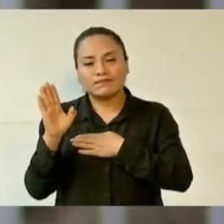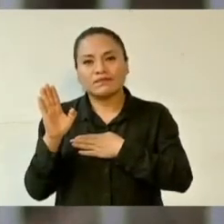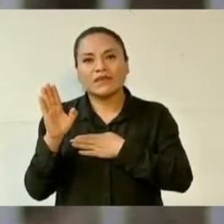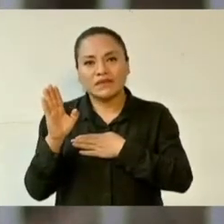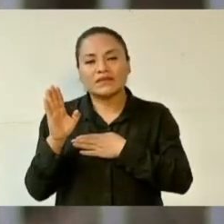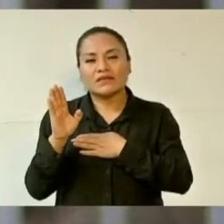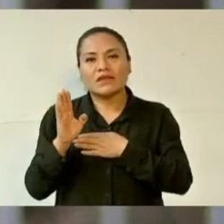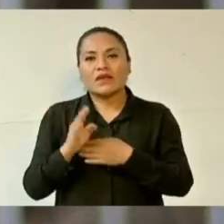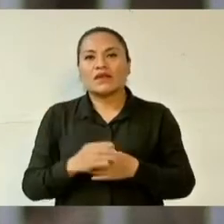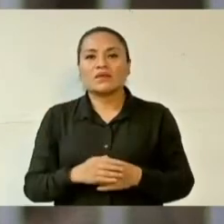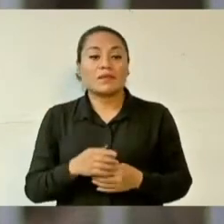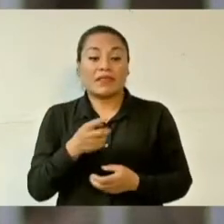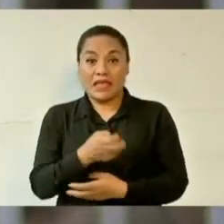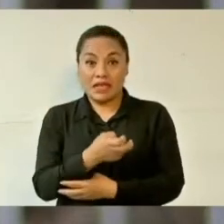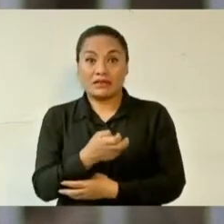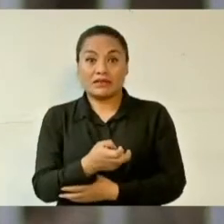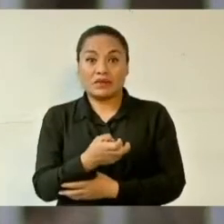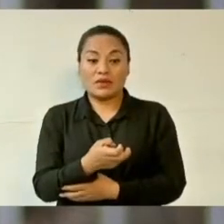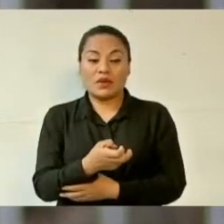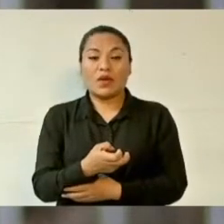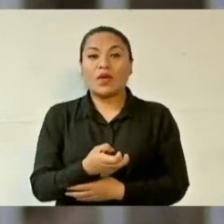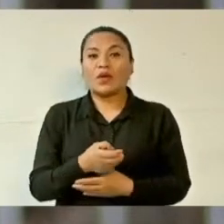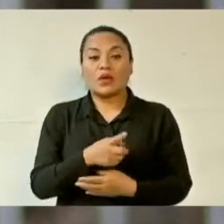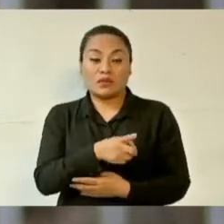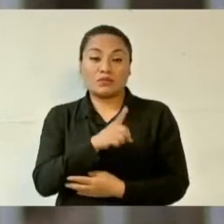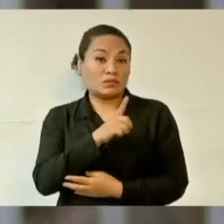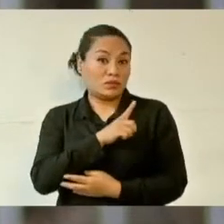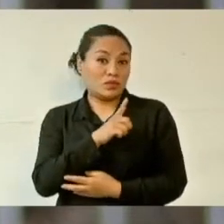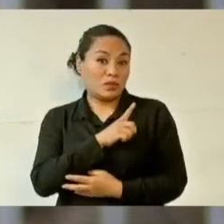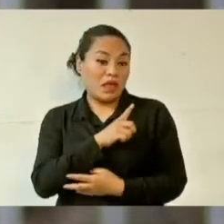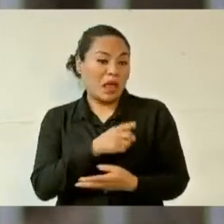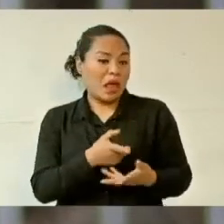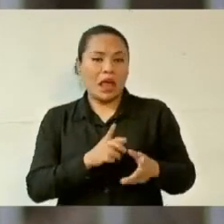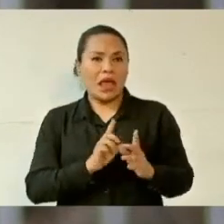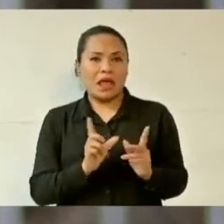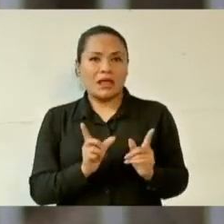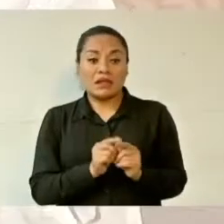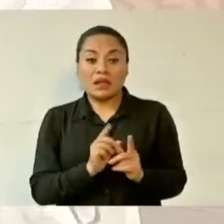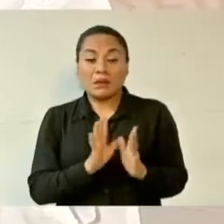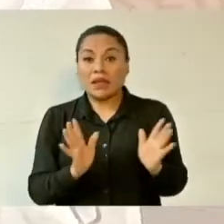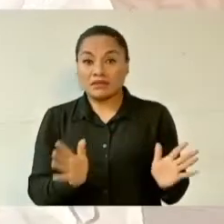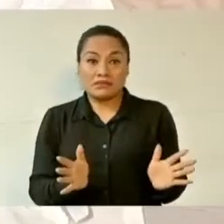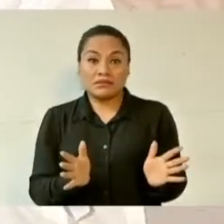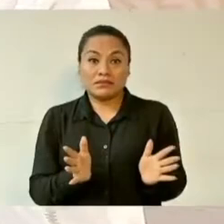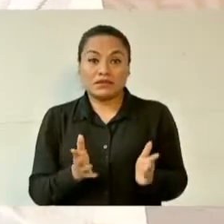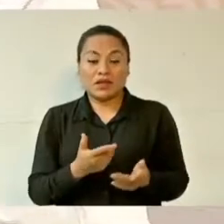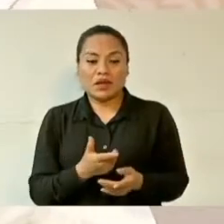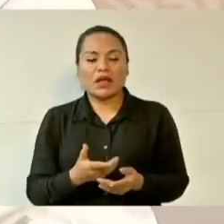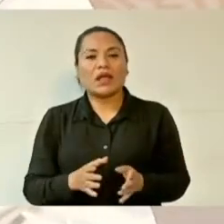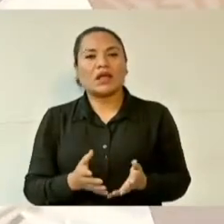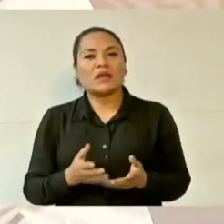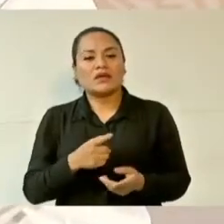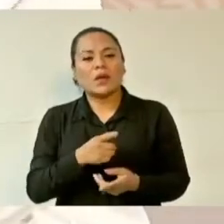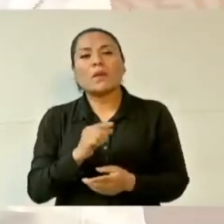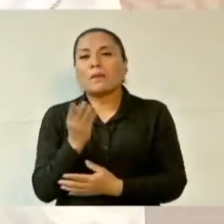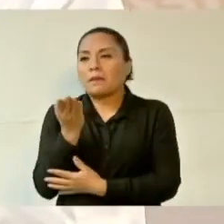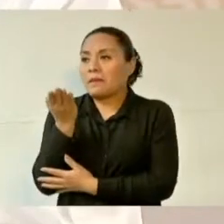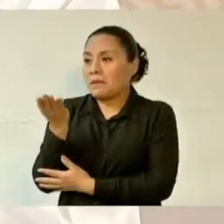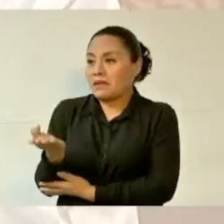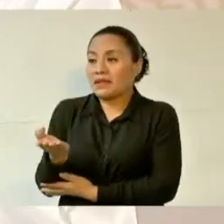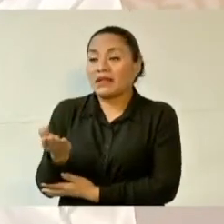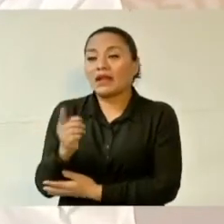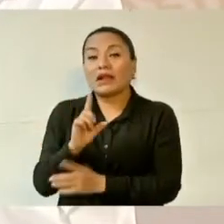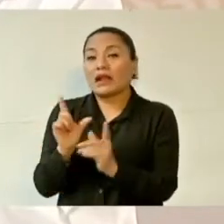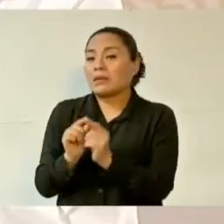No es sólo el solicitar el